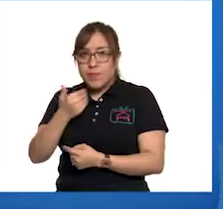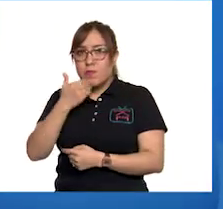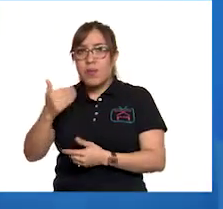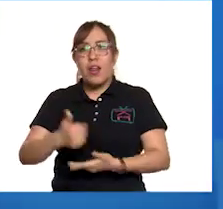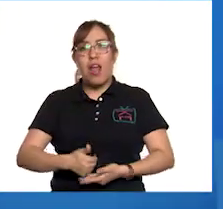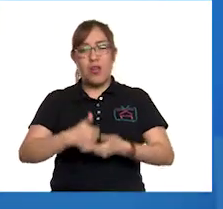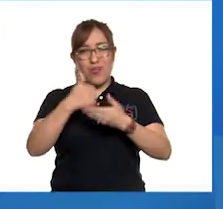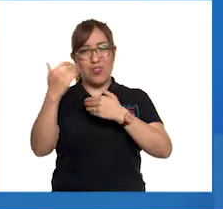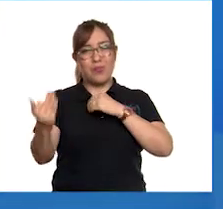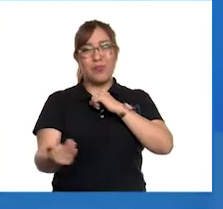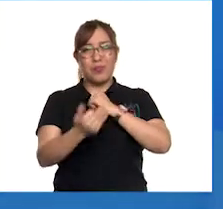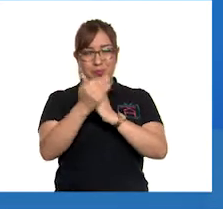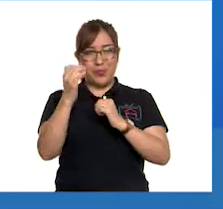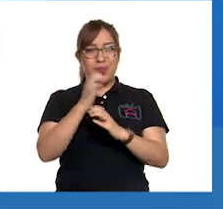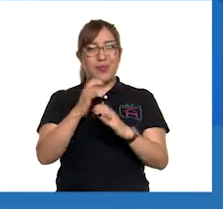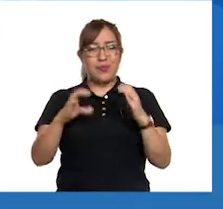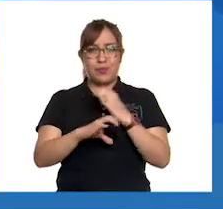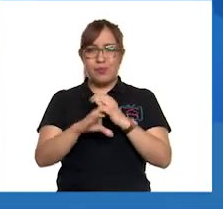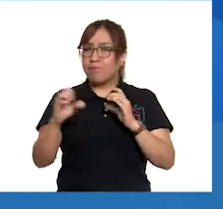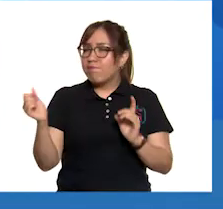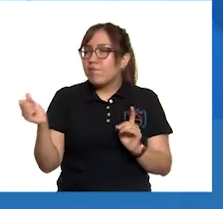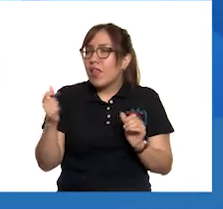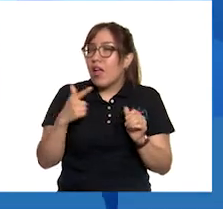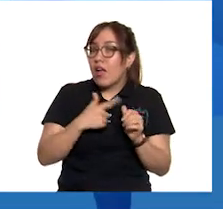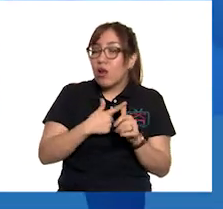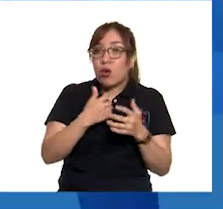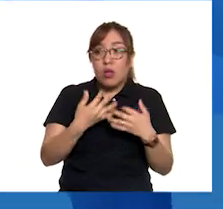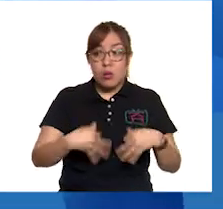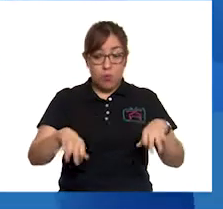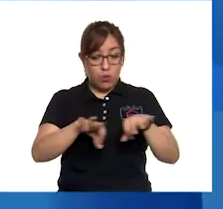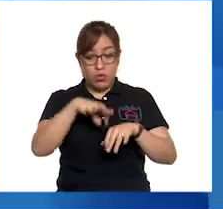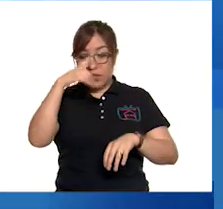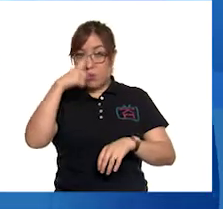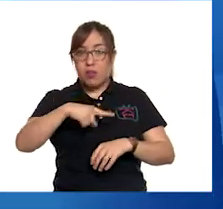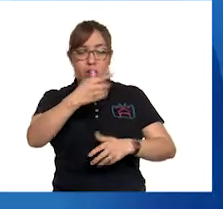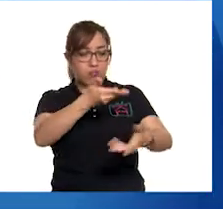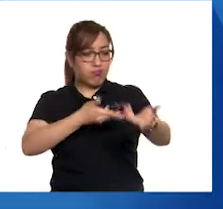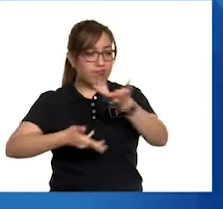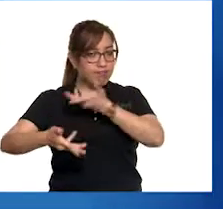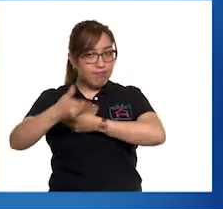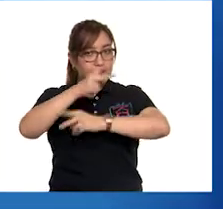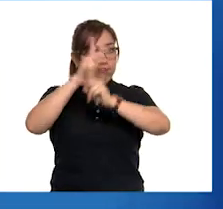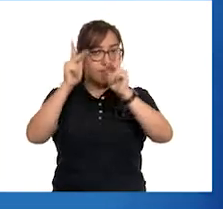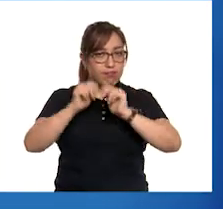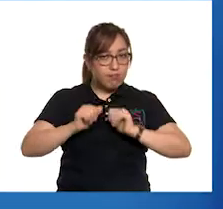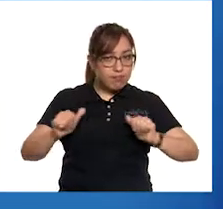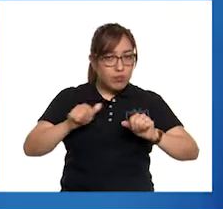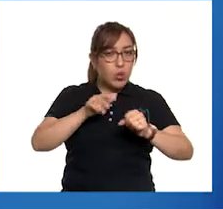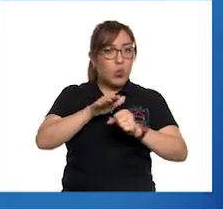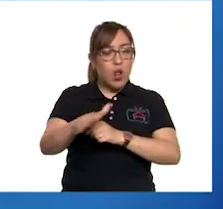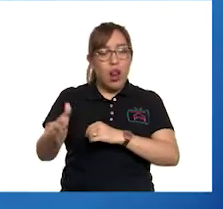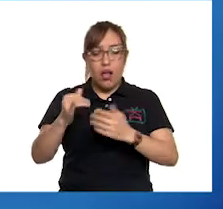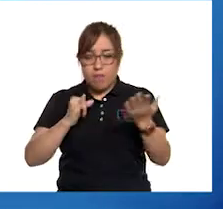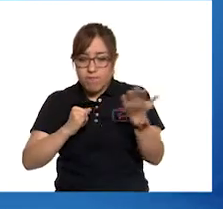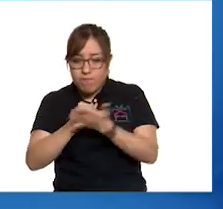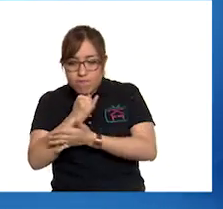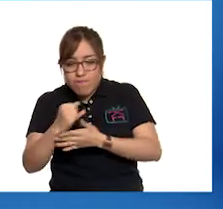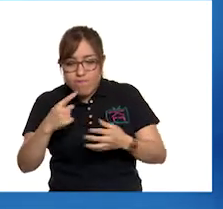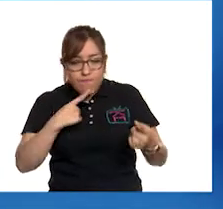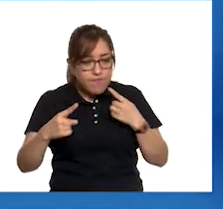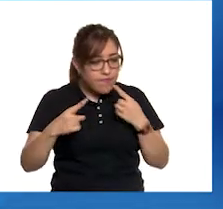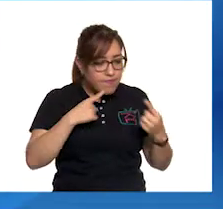Una de las tareas importantes para lograr una convivencia armónica es tomar decisiones colectivas y construir